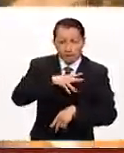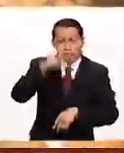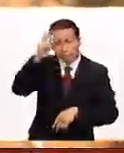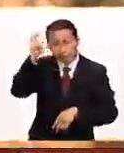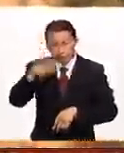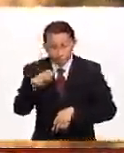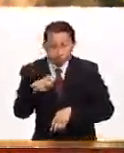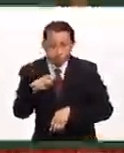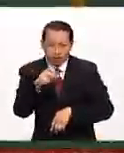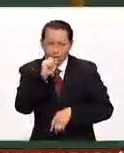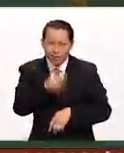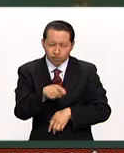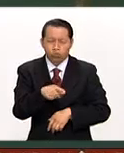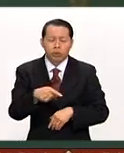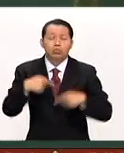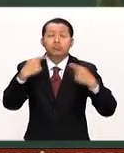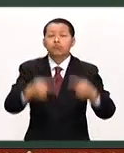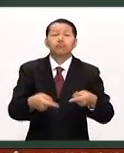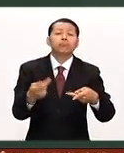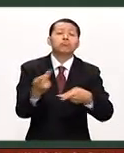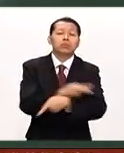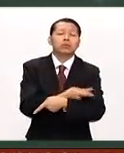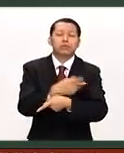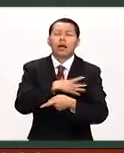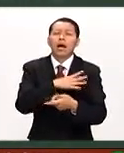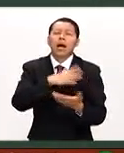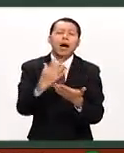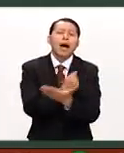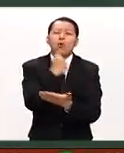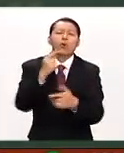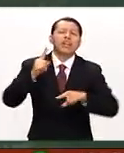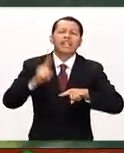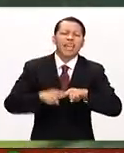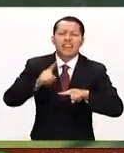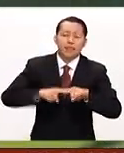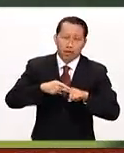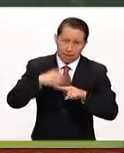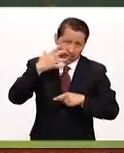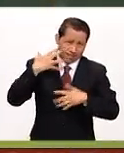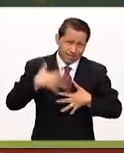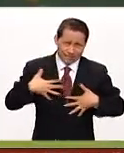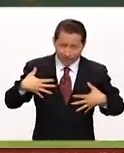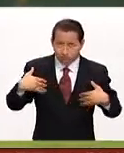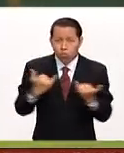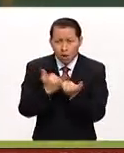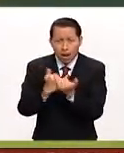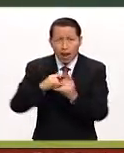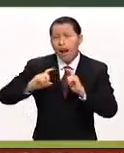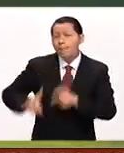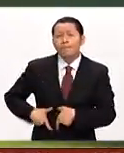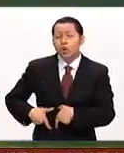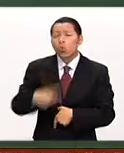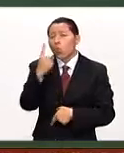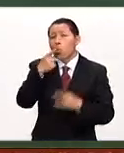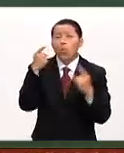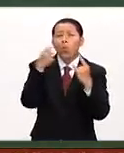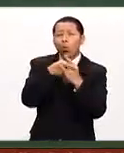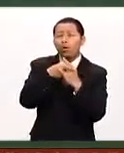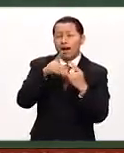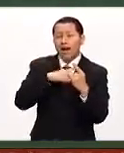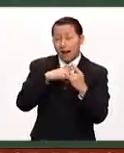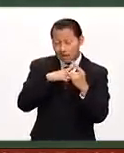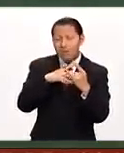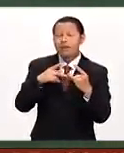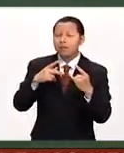que fue del torneo pasado, quien se llevó pues la victoria, el equipo de los Tigres se corona campeón con un gol del debutante,